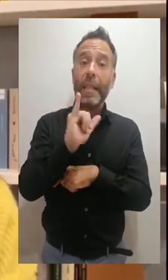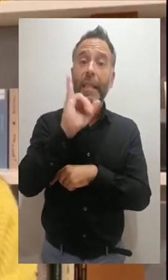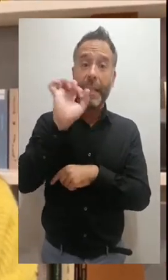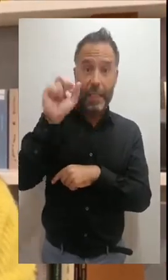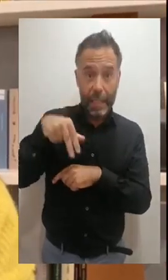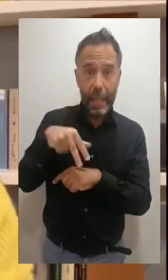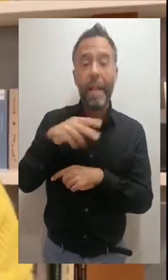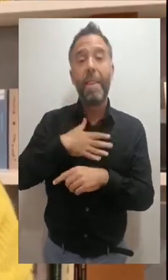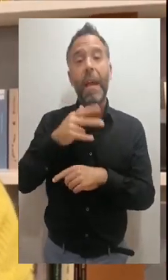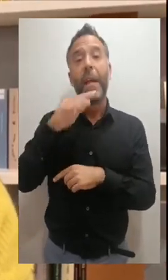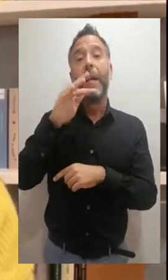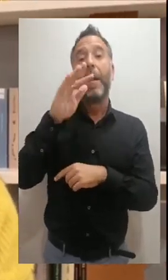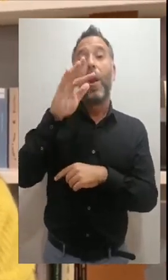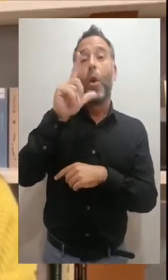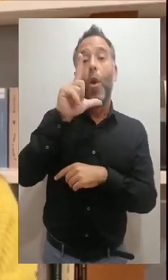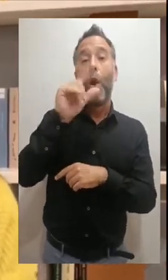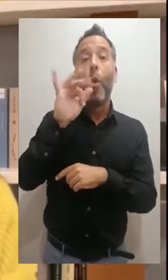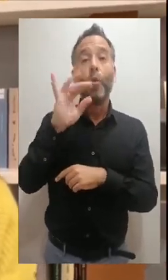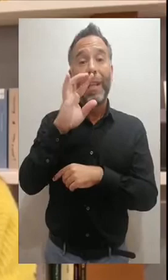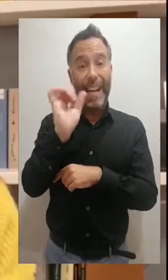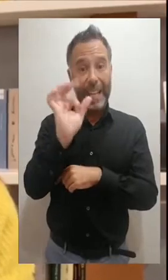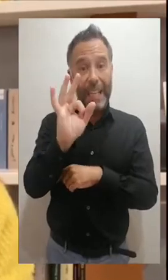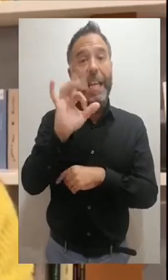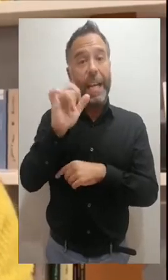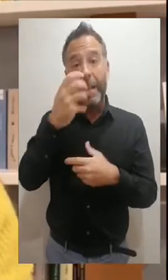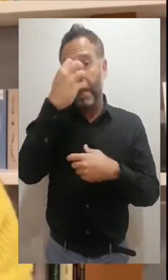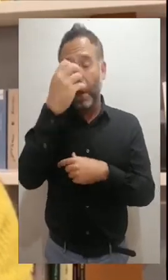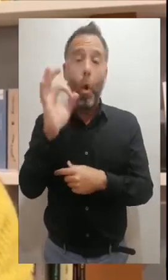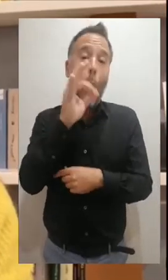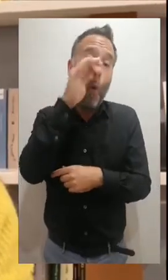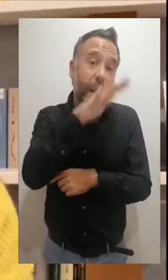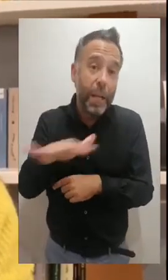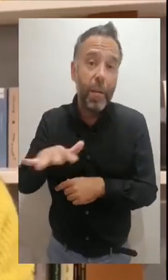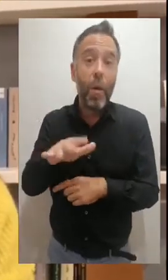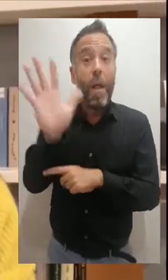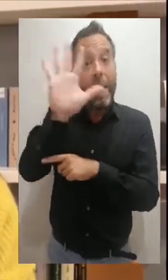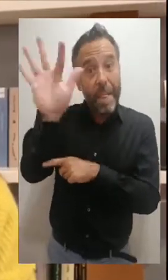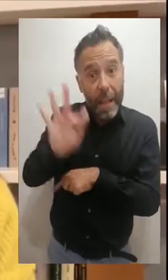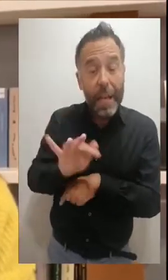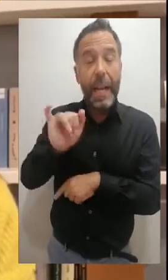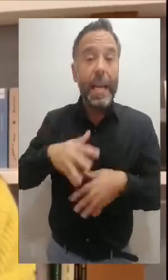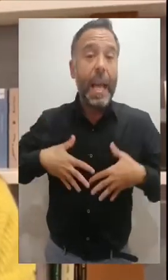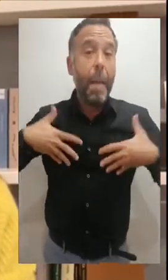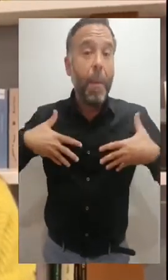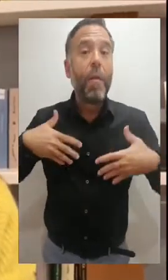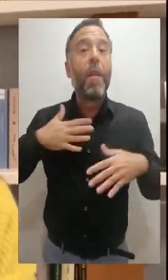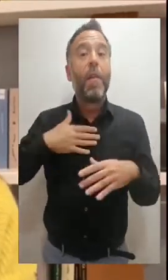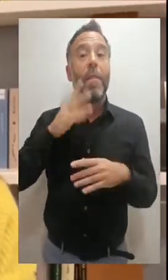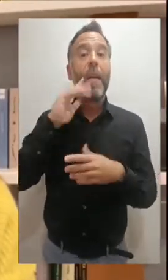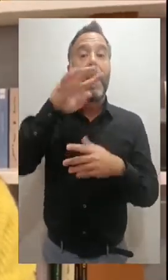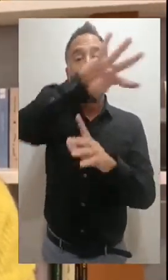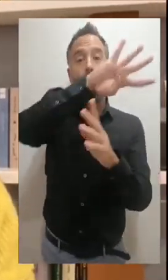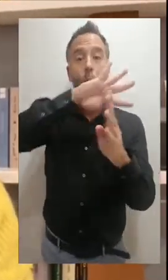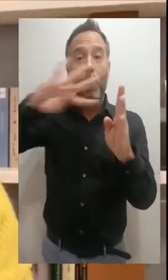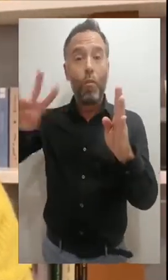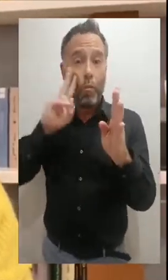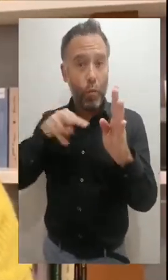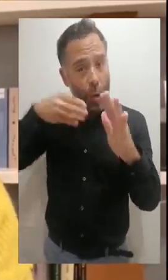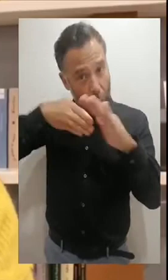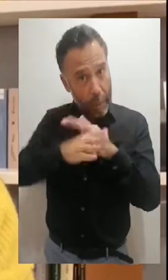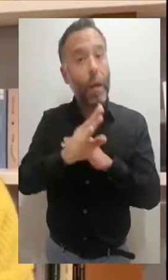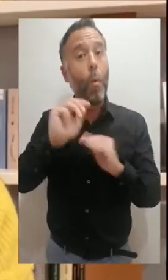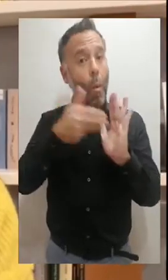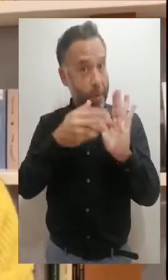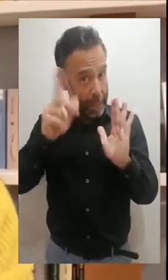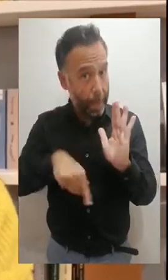Lutoulouse-Lautrec y el Circo, o para los más pequeños, la exposición de Cine y Emociones en el Centro de Arte Contemporáneo, en Sala de la Coracha.